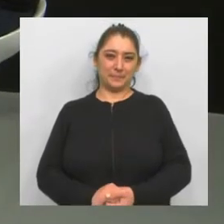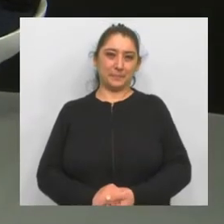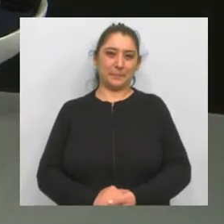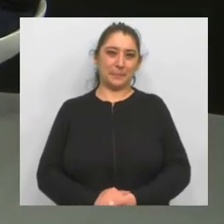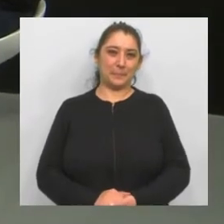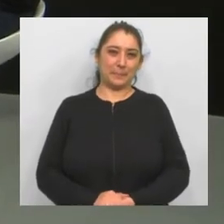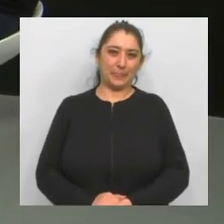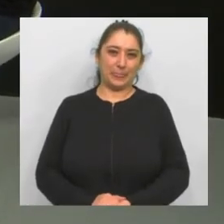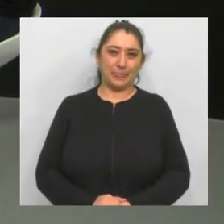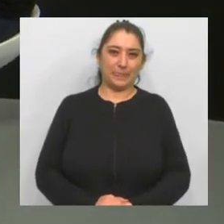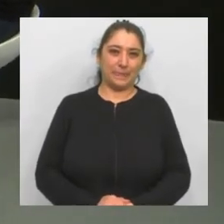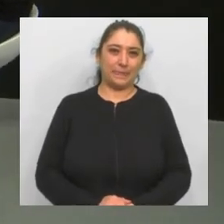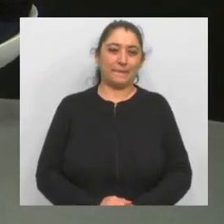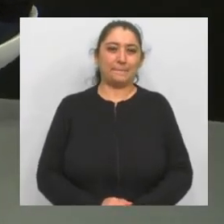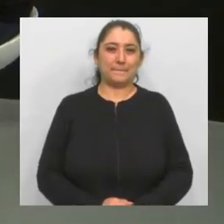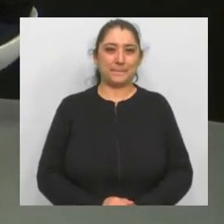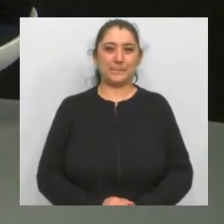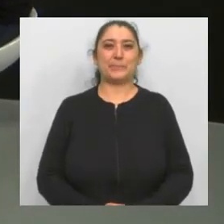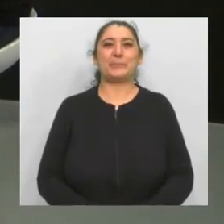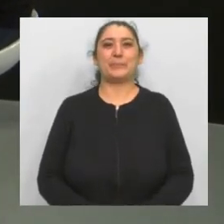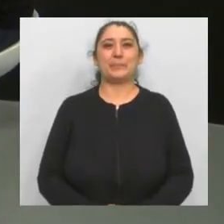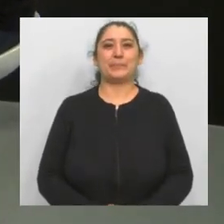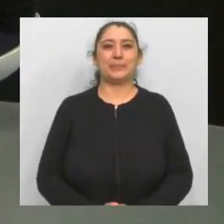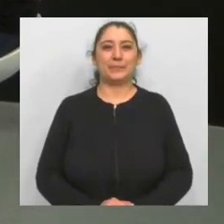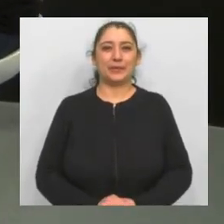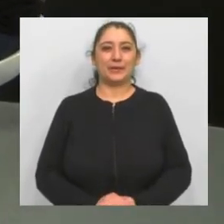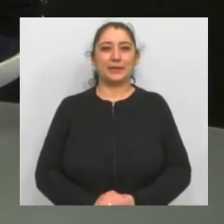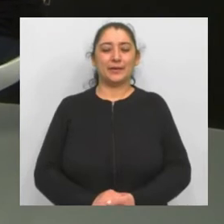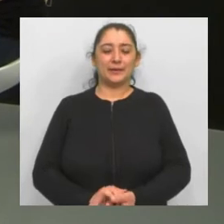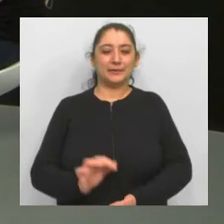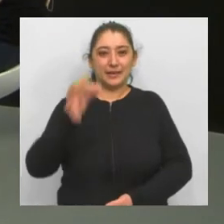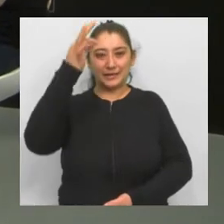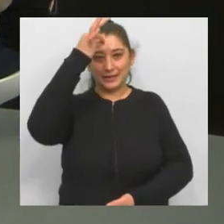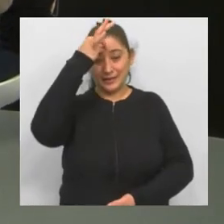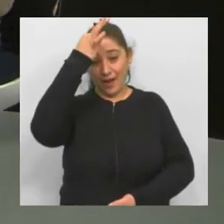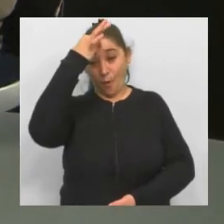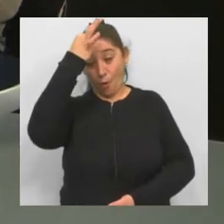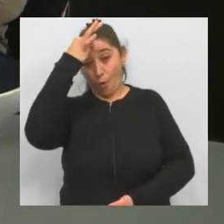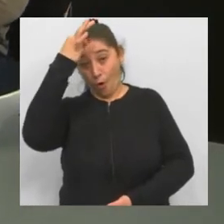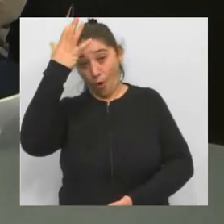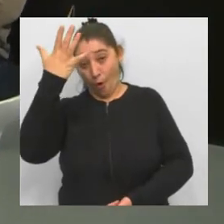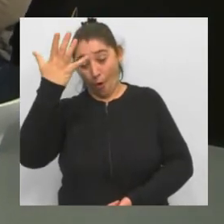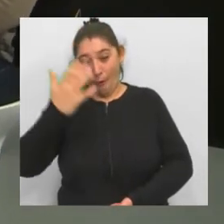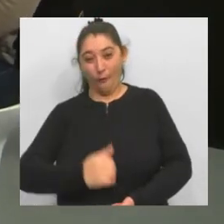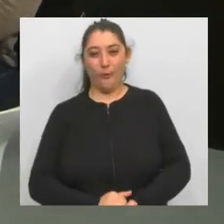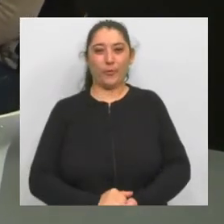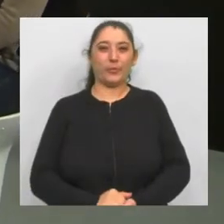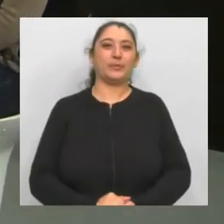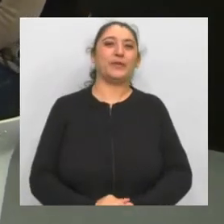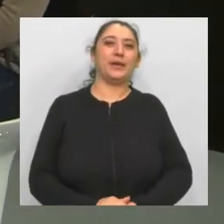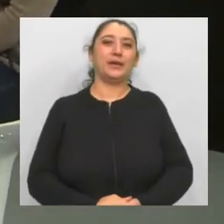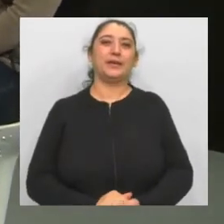Sí. ¿La rebelión? ¿Cómo anda la rebelión de las polleras? ¿Sí? ¿De la obra? Sí. De la novela de Eularia Ares y la